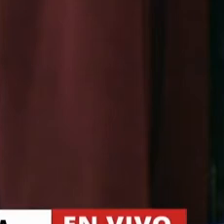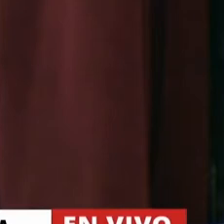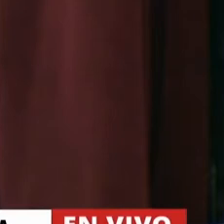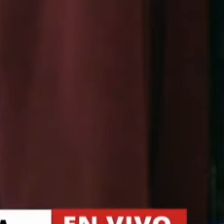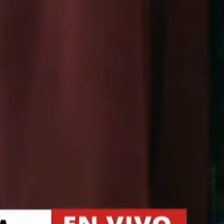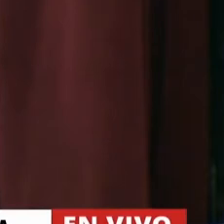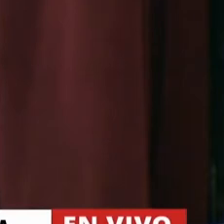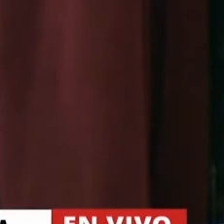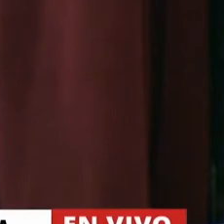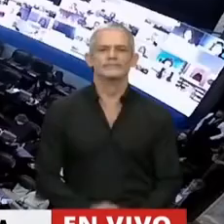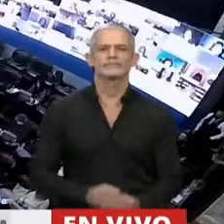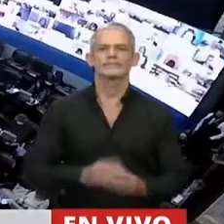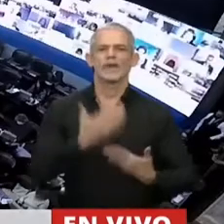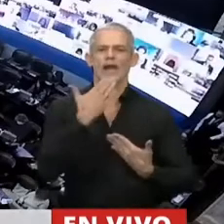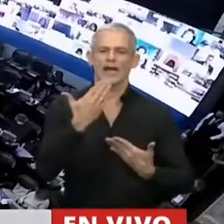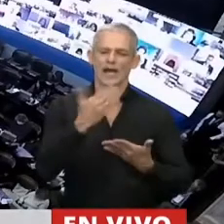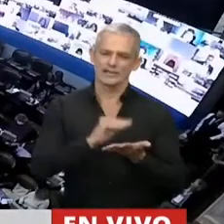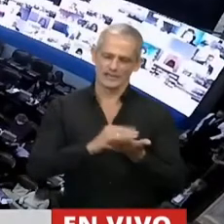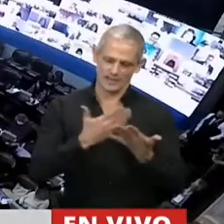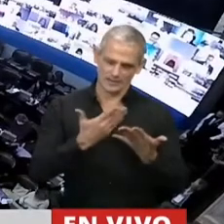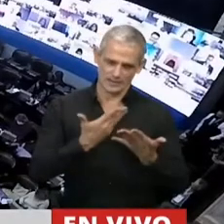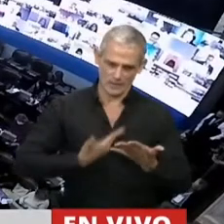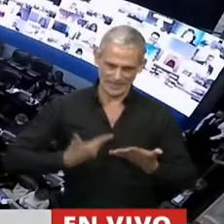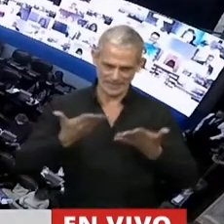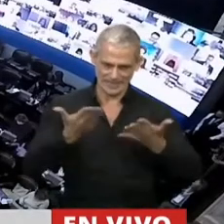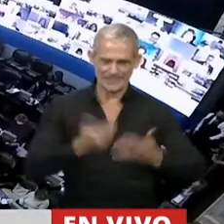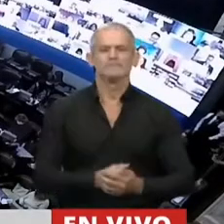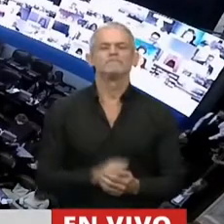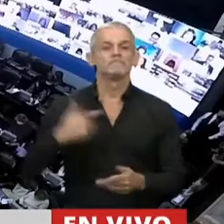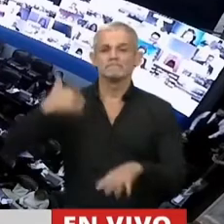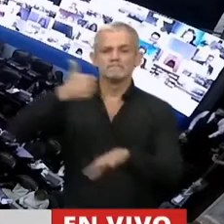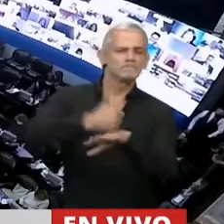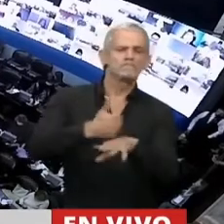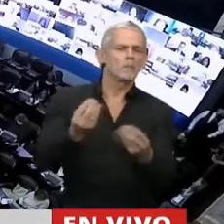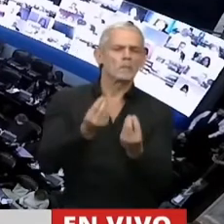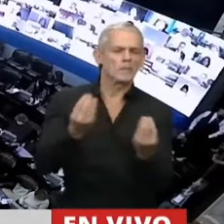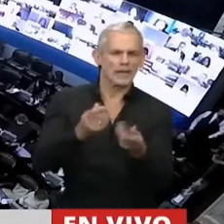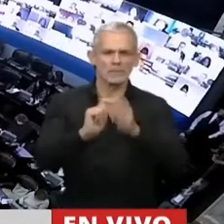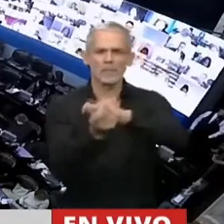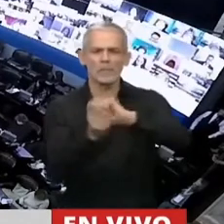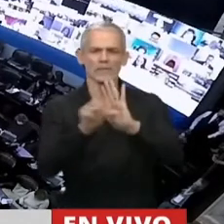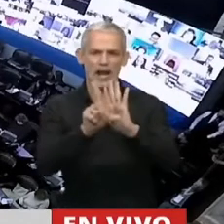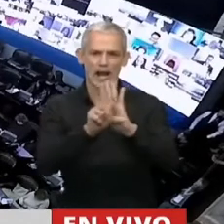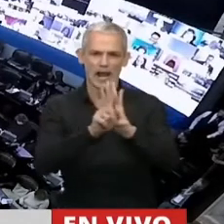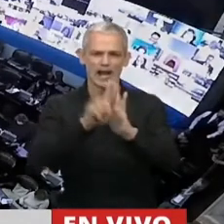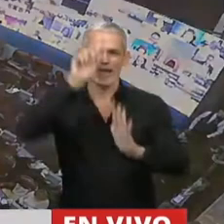Gracias señora Presidenta. Estamos hoy aquí para modificar la ley